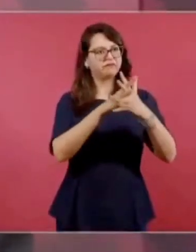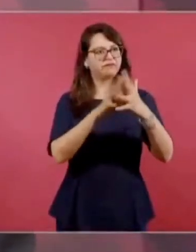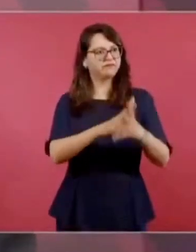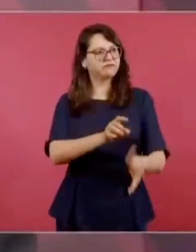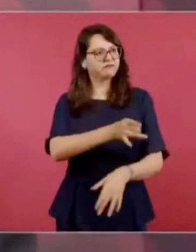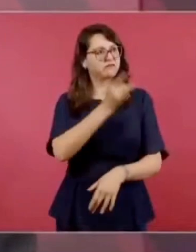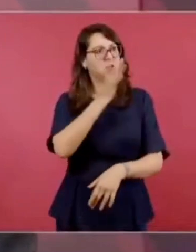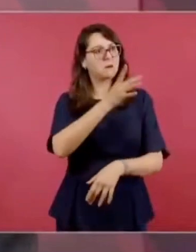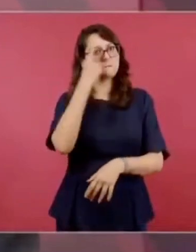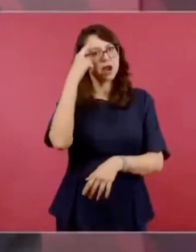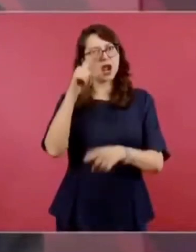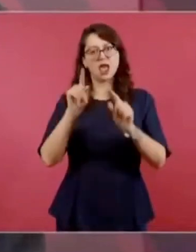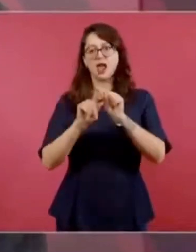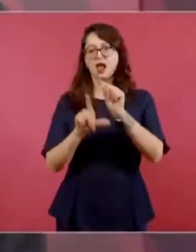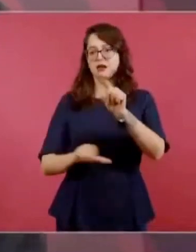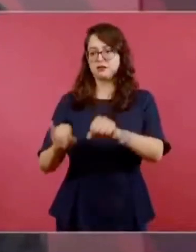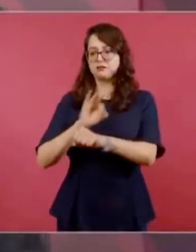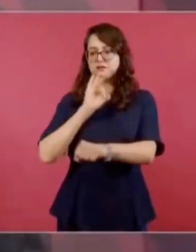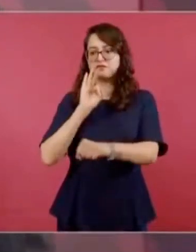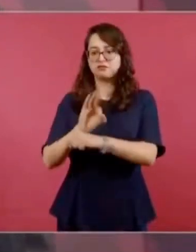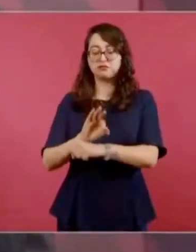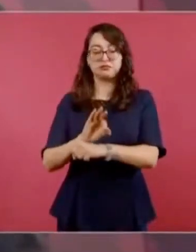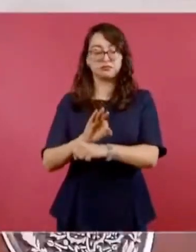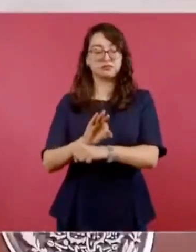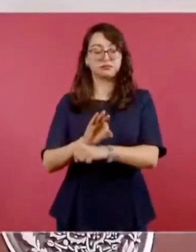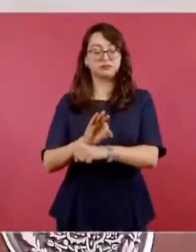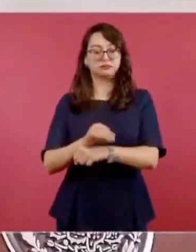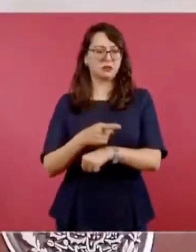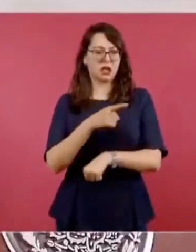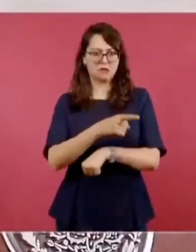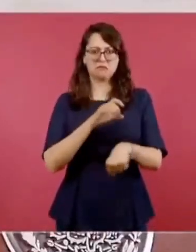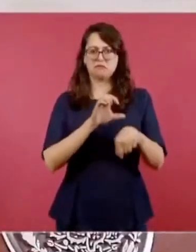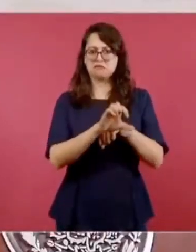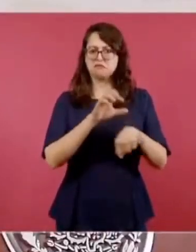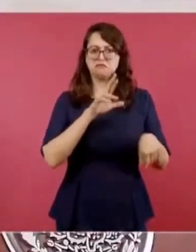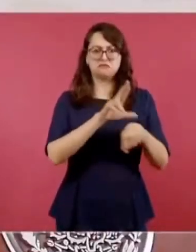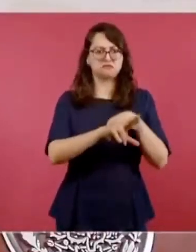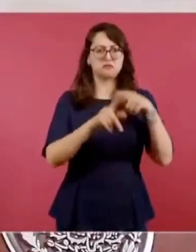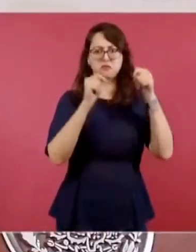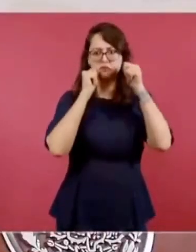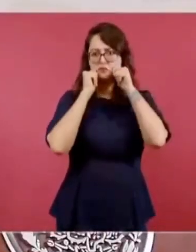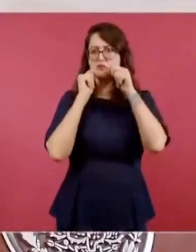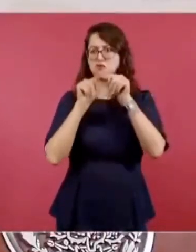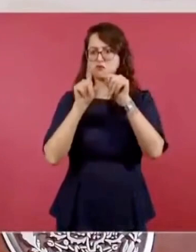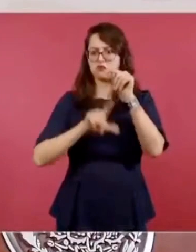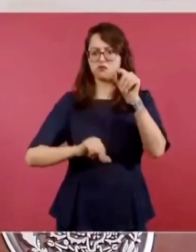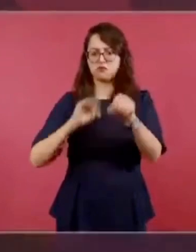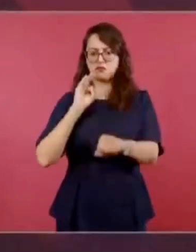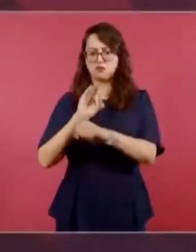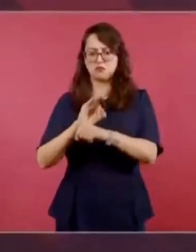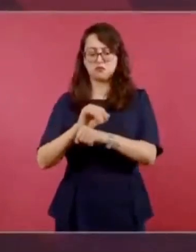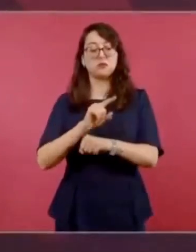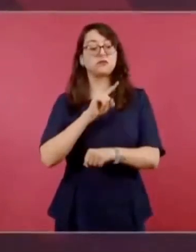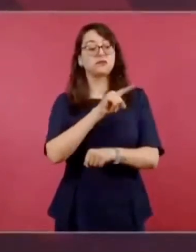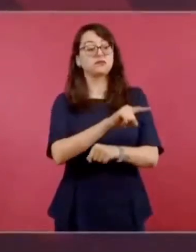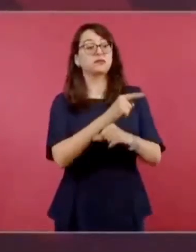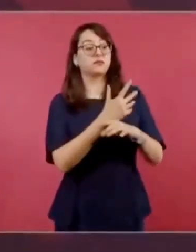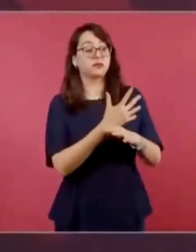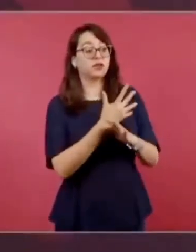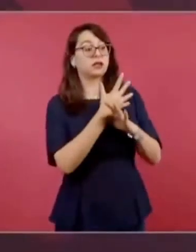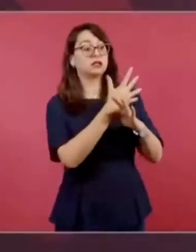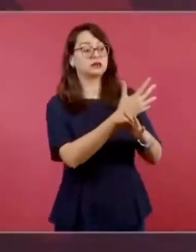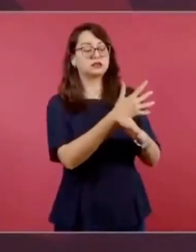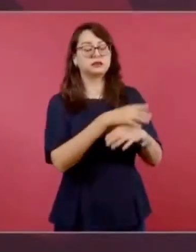escribe sobre este episodio lo siguiente, lo cito, Madero no podía poner en